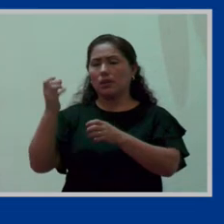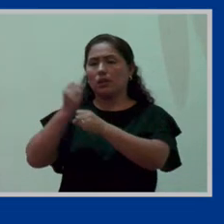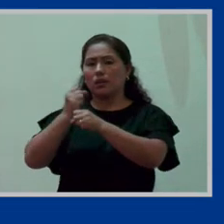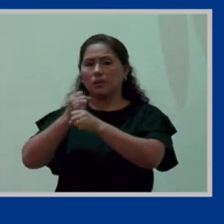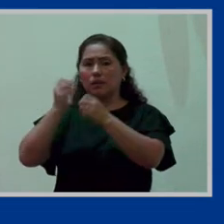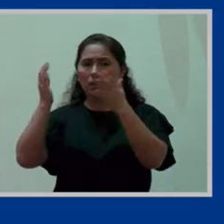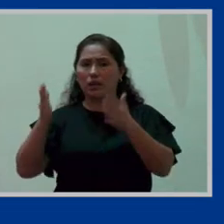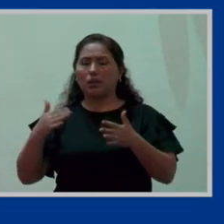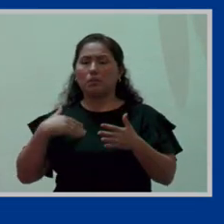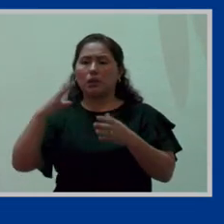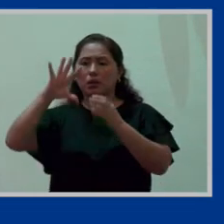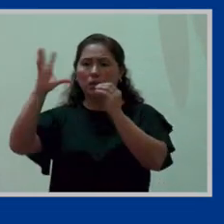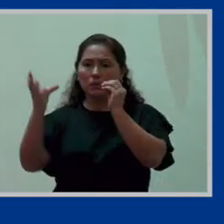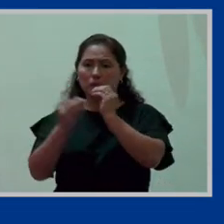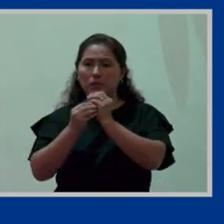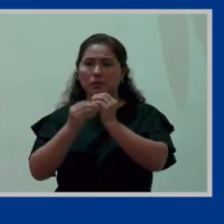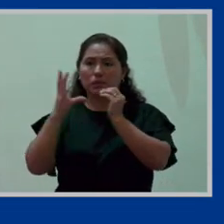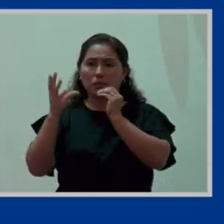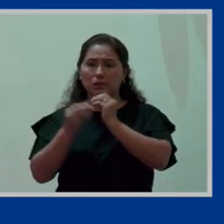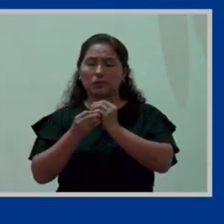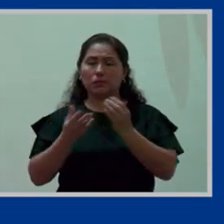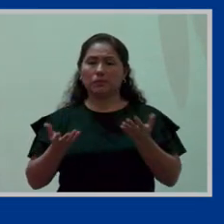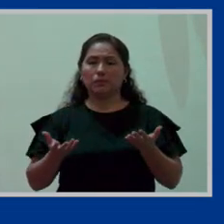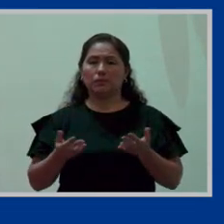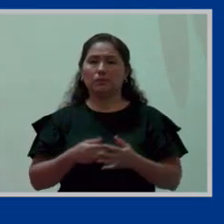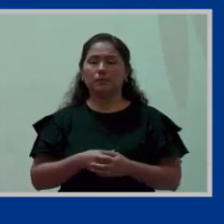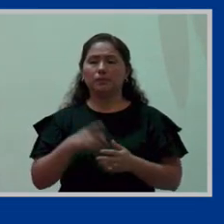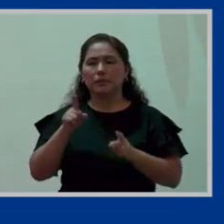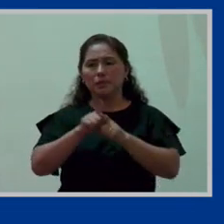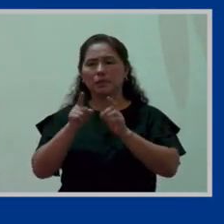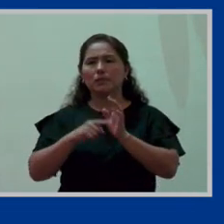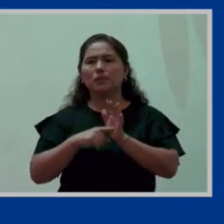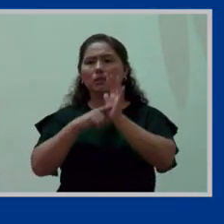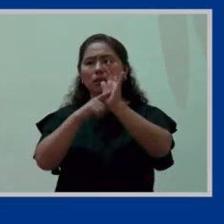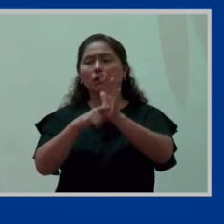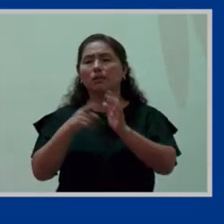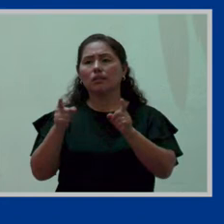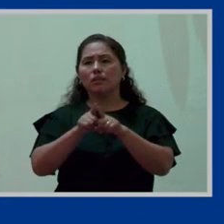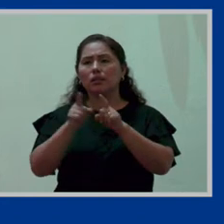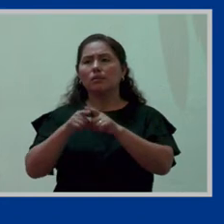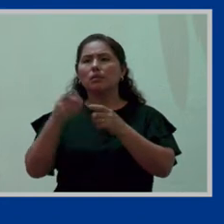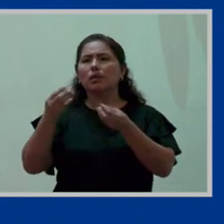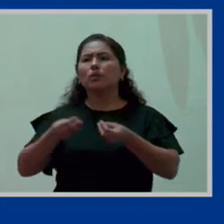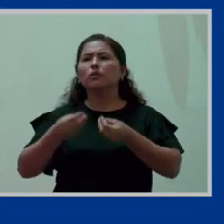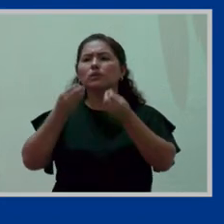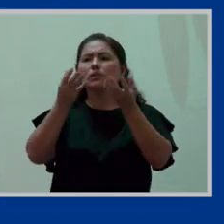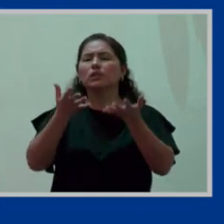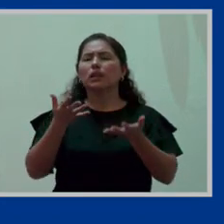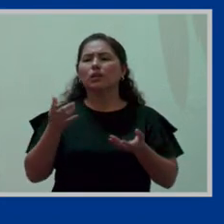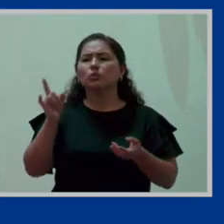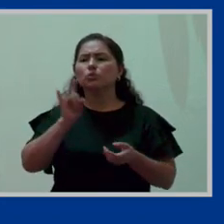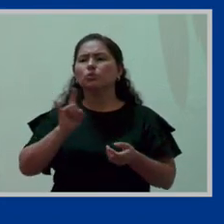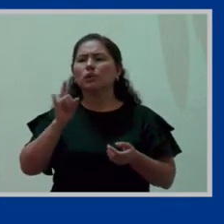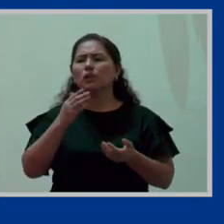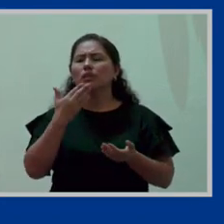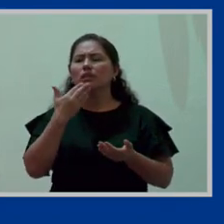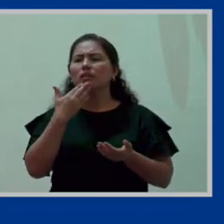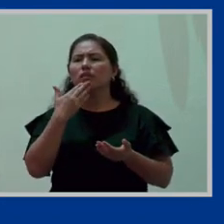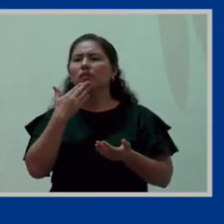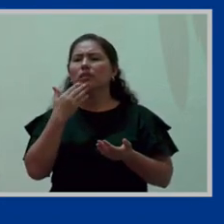para la implementación como también para el uso señala que también se considera como usuarias ¿a quiénes?